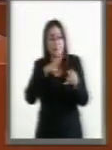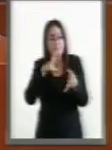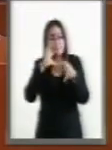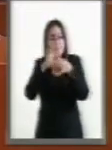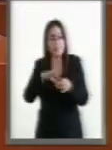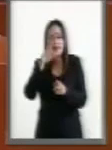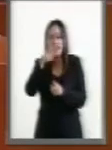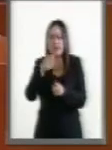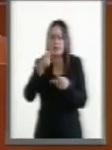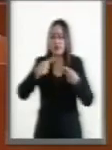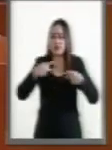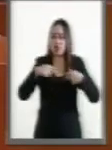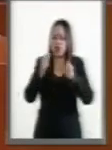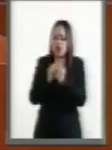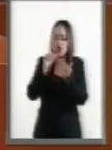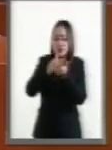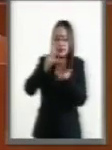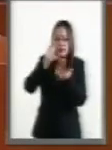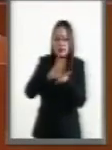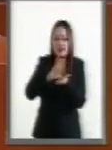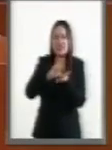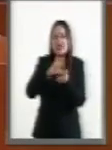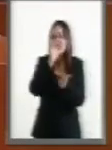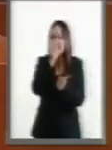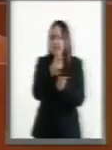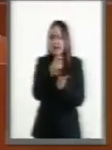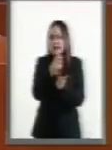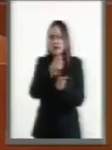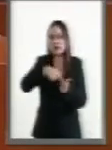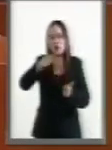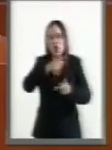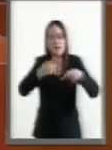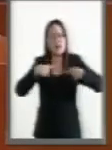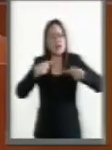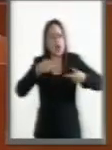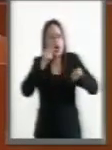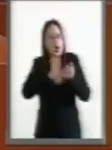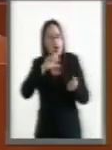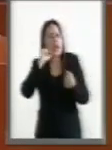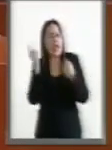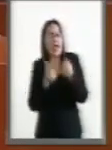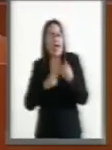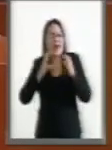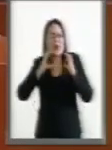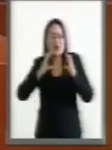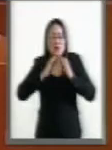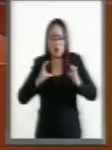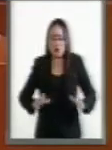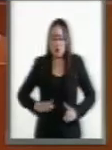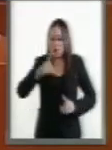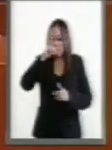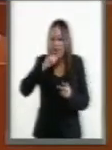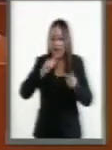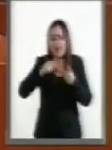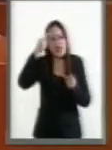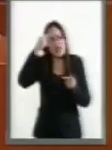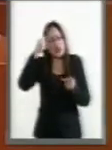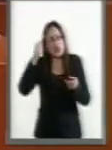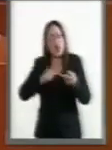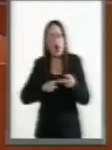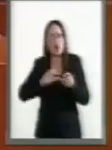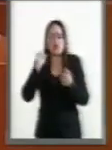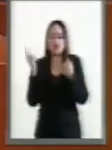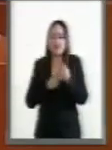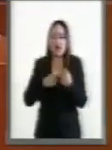como persona con discapacidad a aquellas que presentan una deficiencia física, mental o